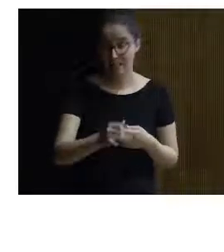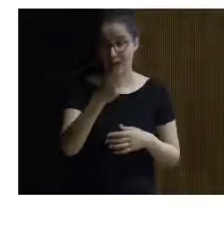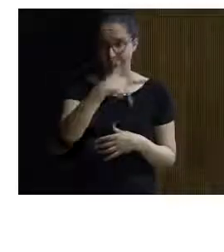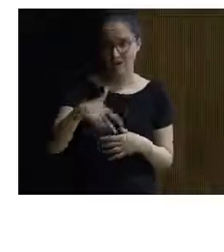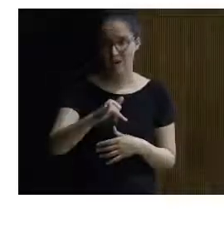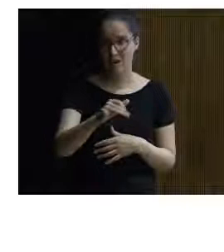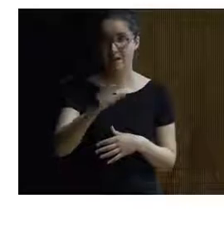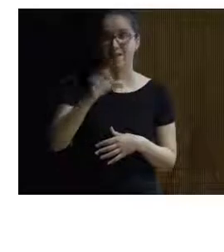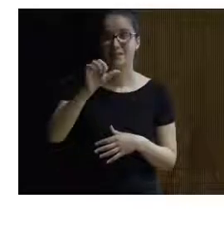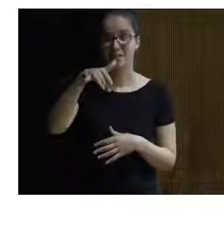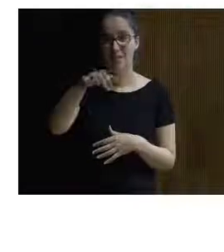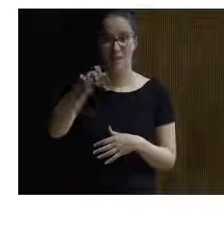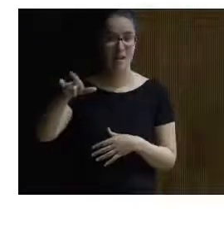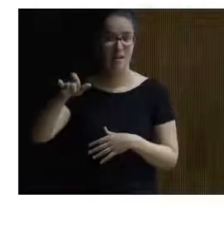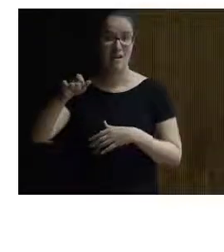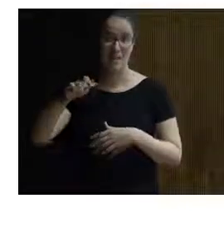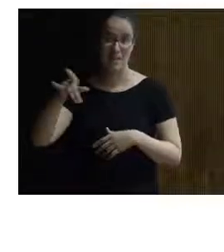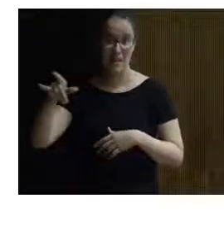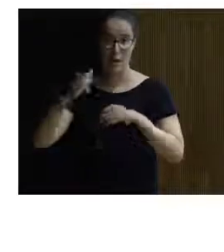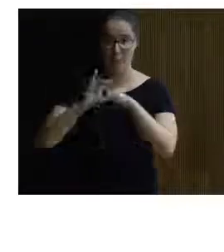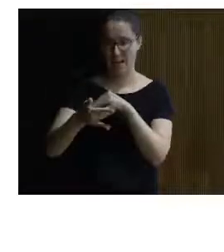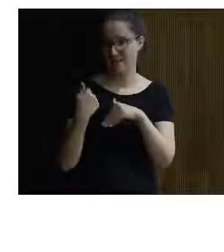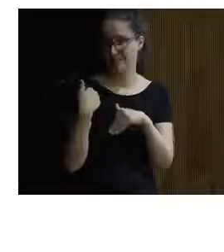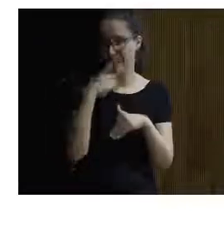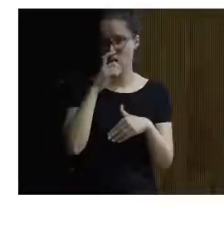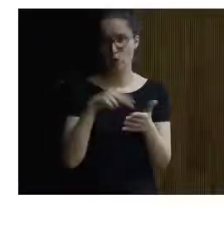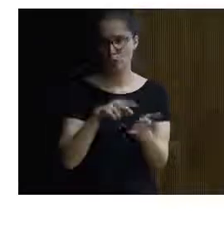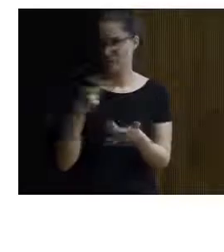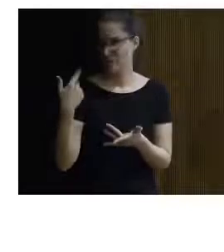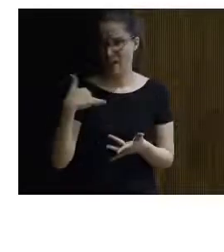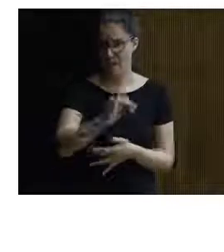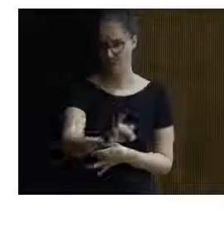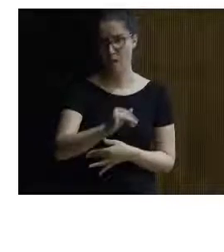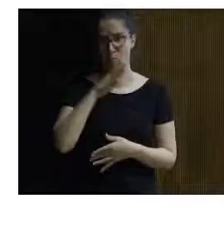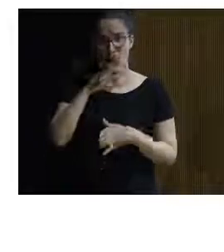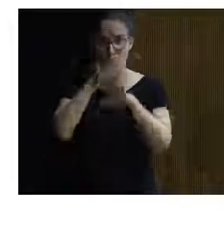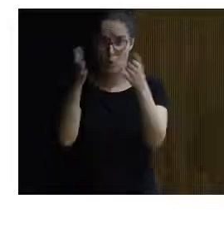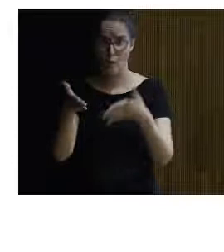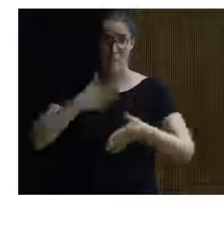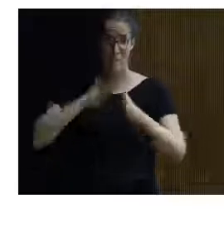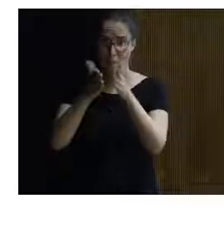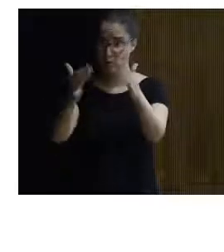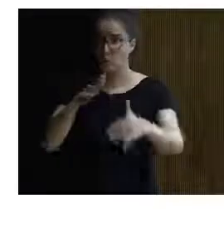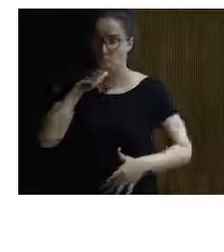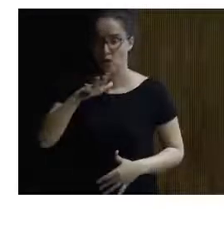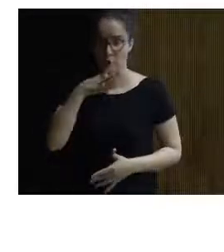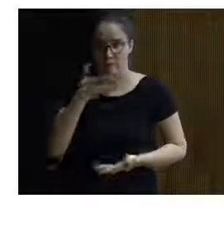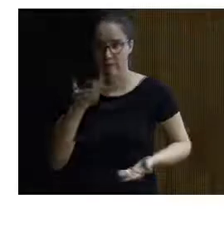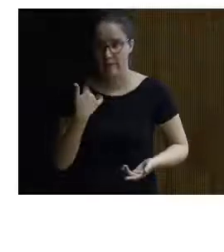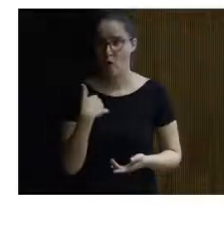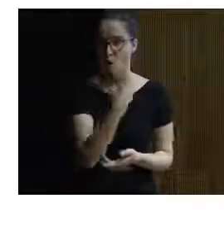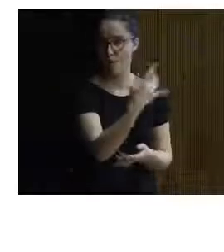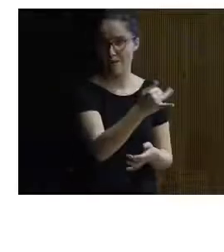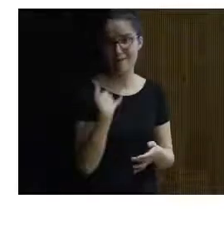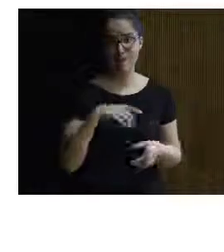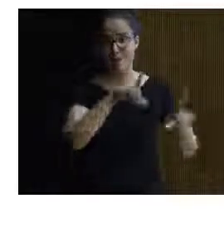Cantabria Santillena del Mar desde hace ya unos años desde el año 2002 y bueno pues por eso no está en el parque de la prehistoria se deciden colocar